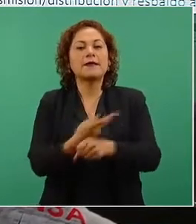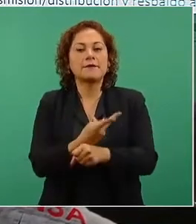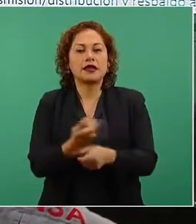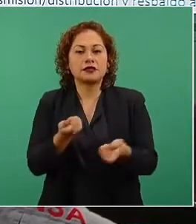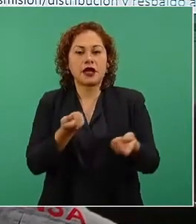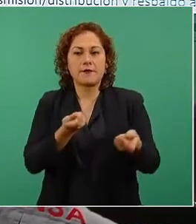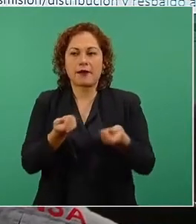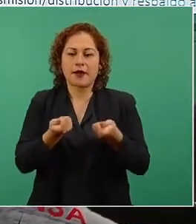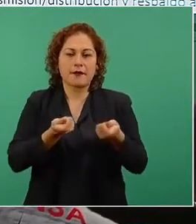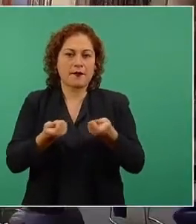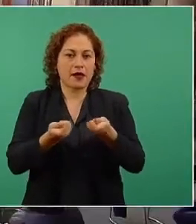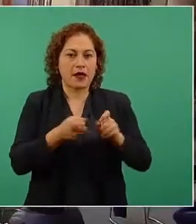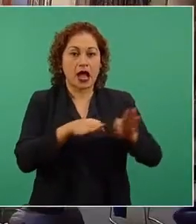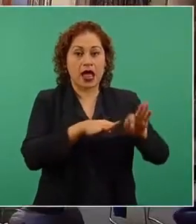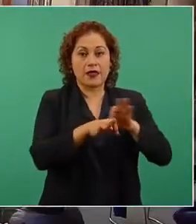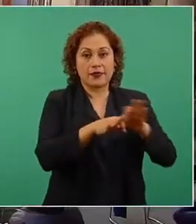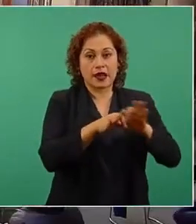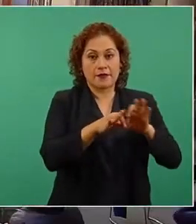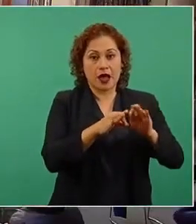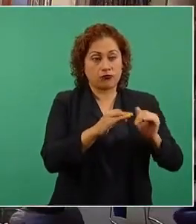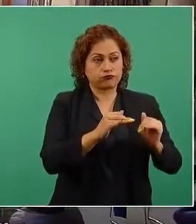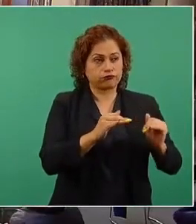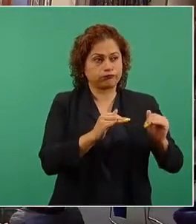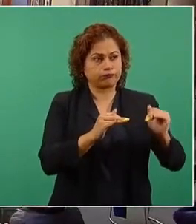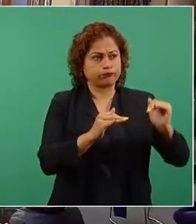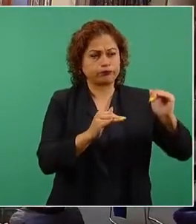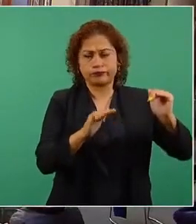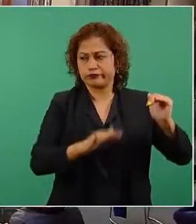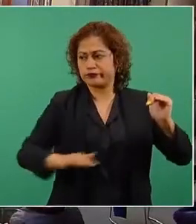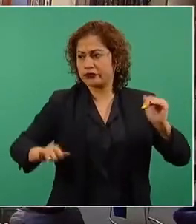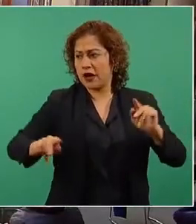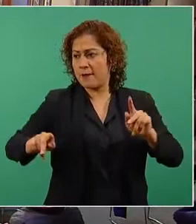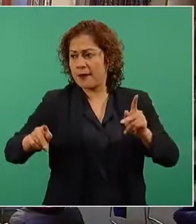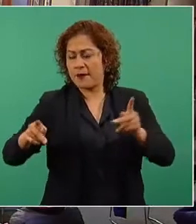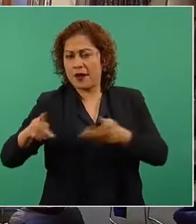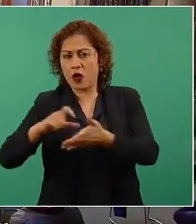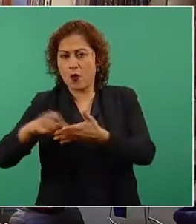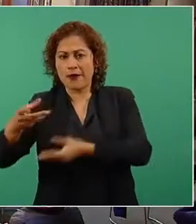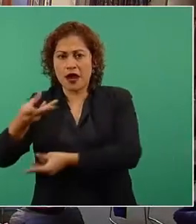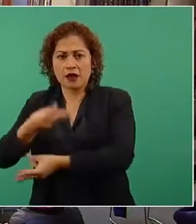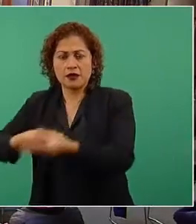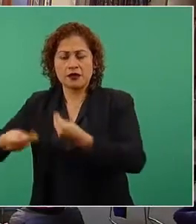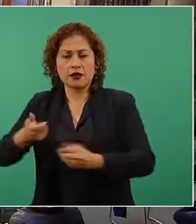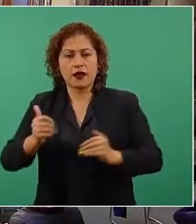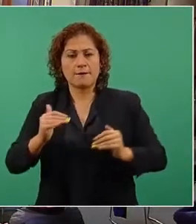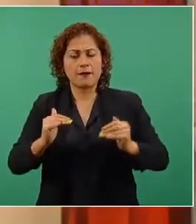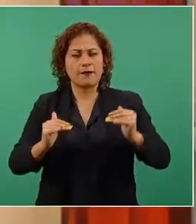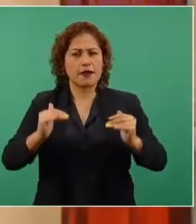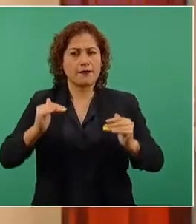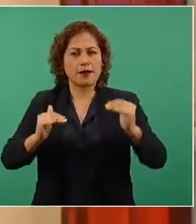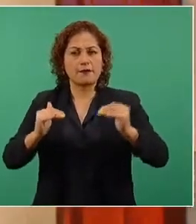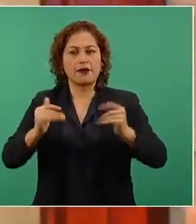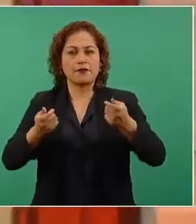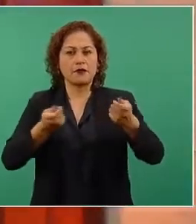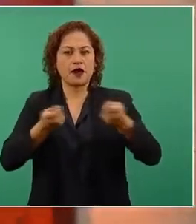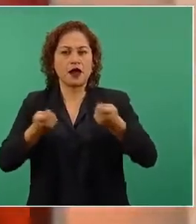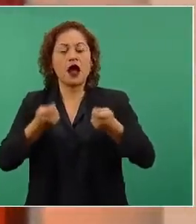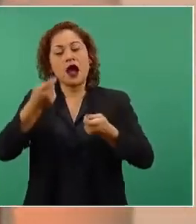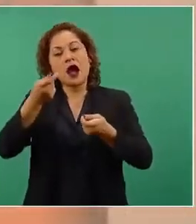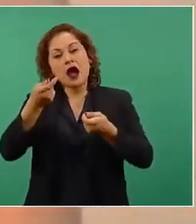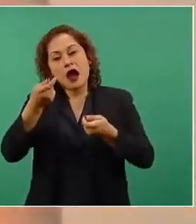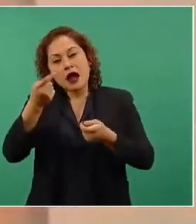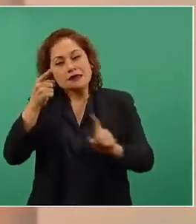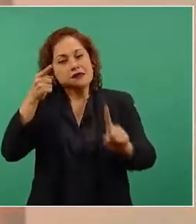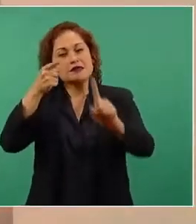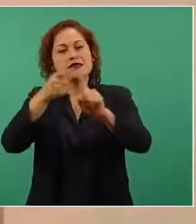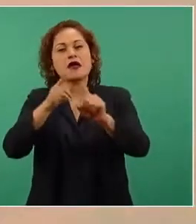contienen salarios, porque los salarios van de hacia arriba, y vamos entonces en un sentido inverso, a distribuir mejor la riqueza. ¿Qué